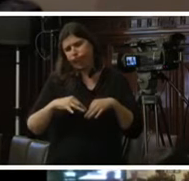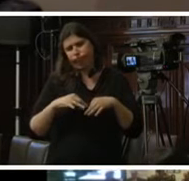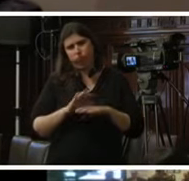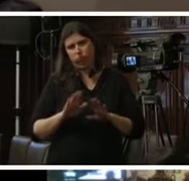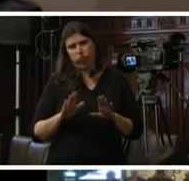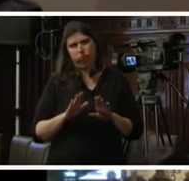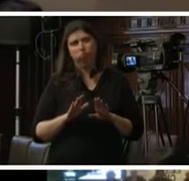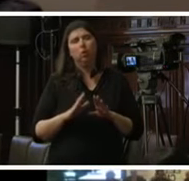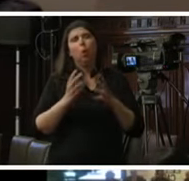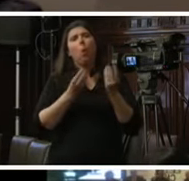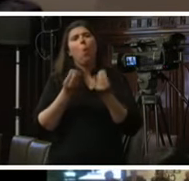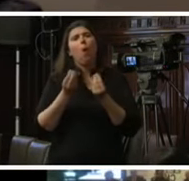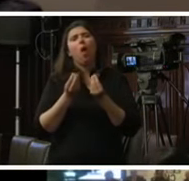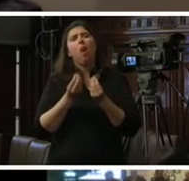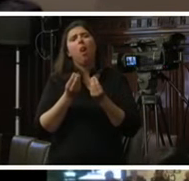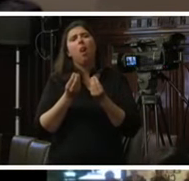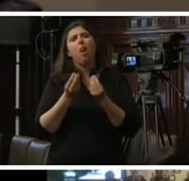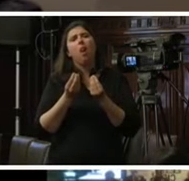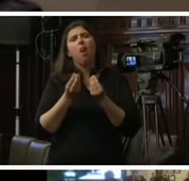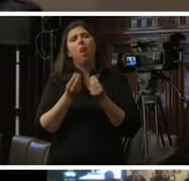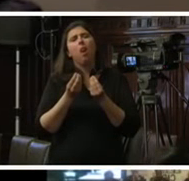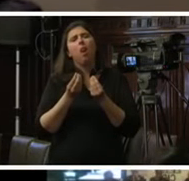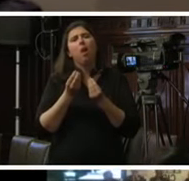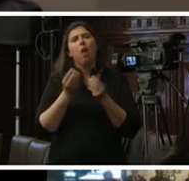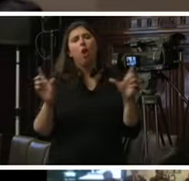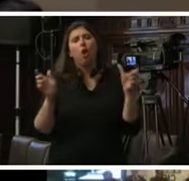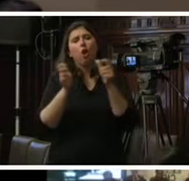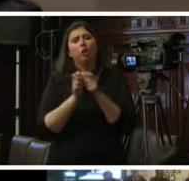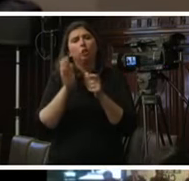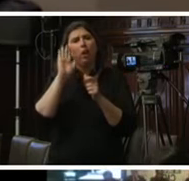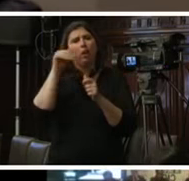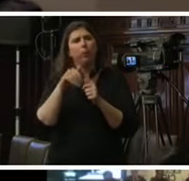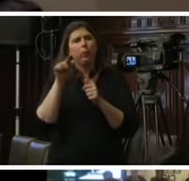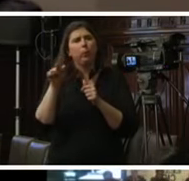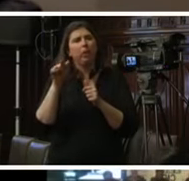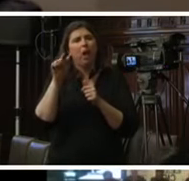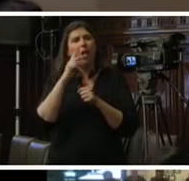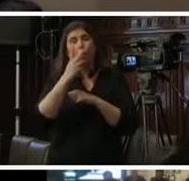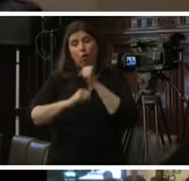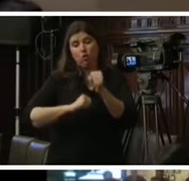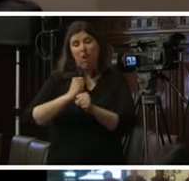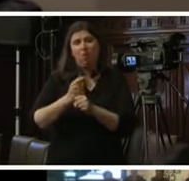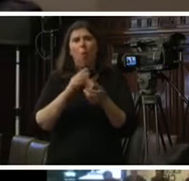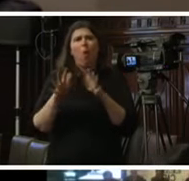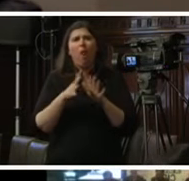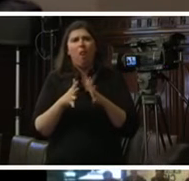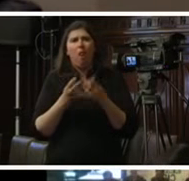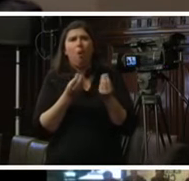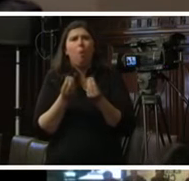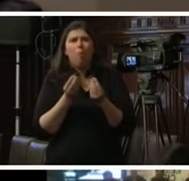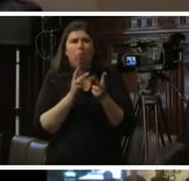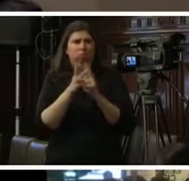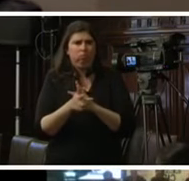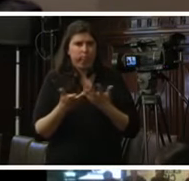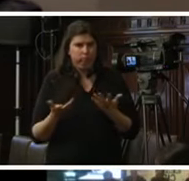cuál ha sido el comportamiento del Congreso de la República en dos años en relación al